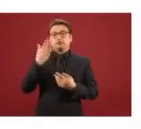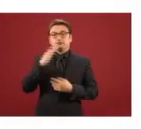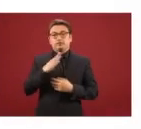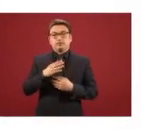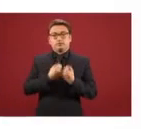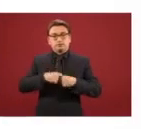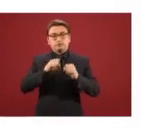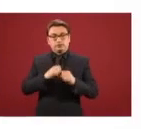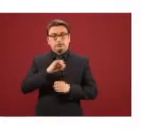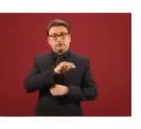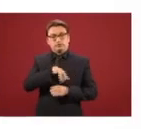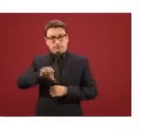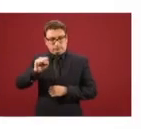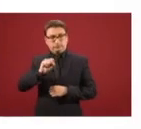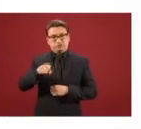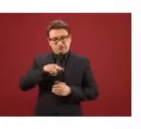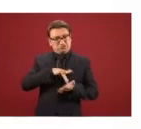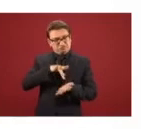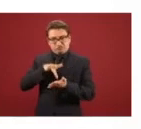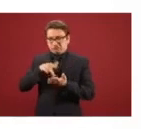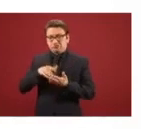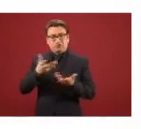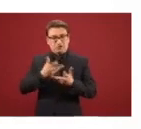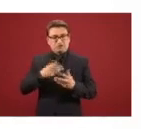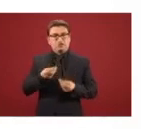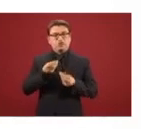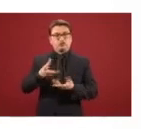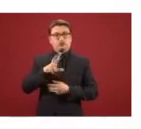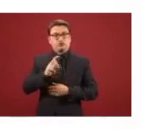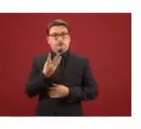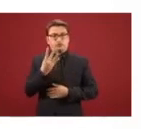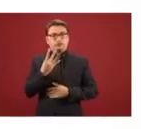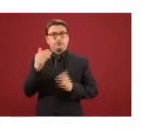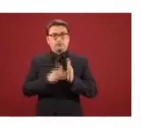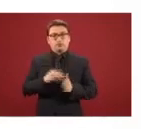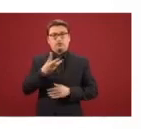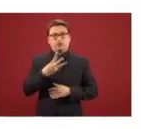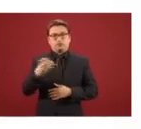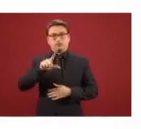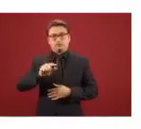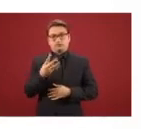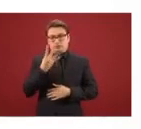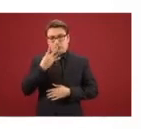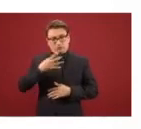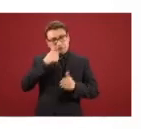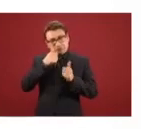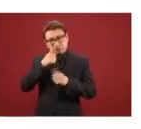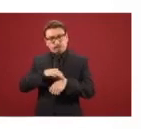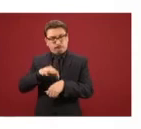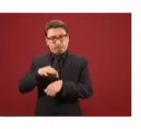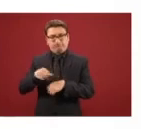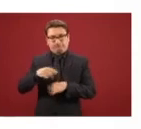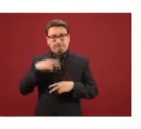del Seguro Social, que también ha participado intensamente, ha otorgado 34 mil 374 consultas